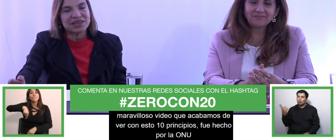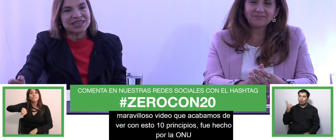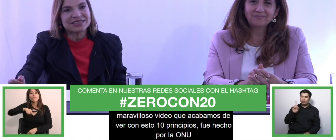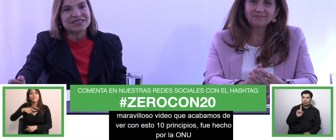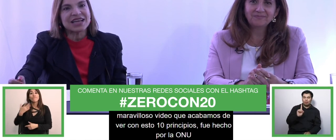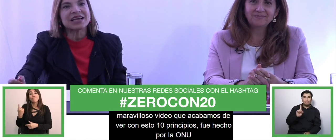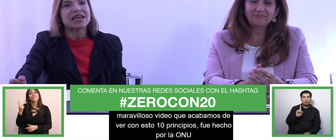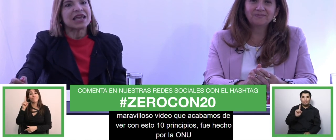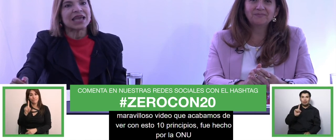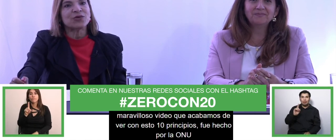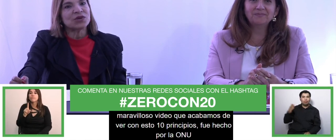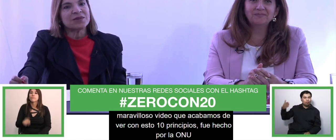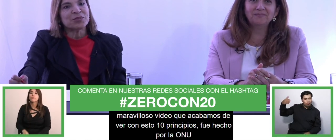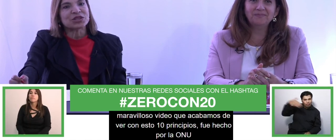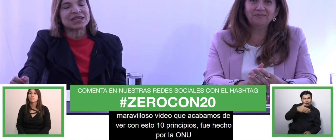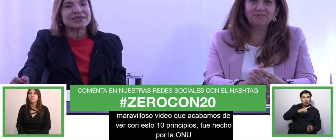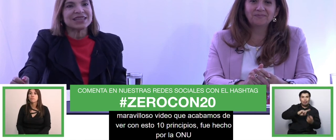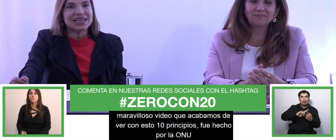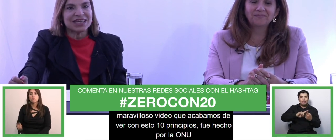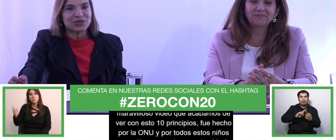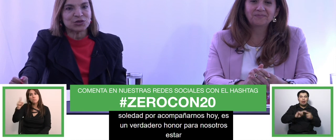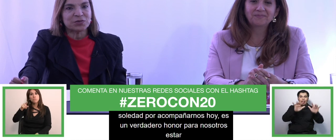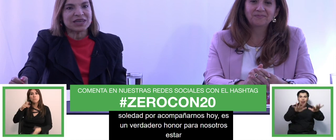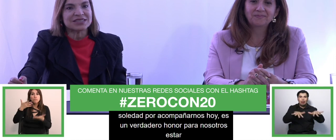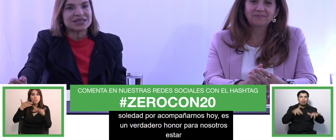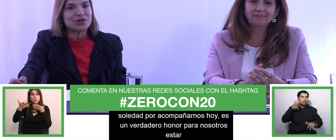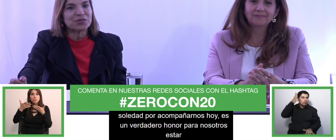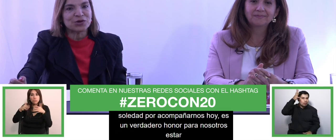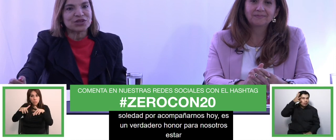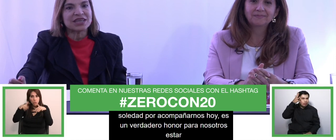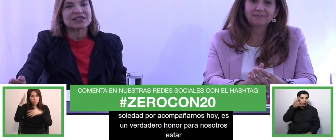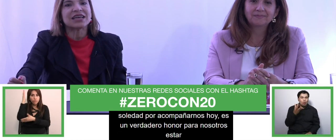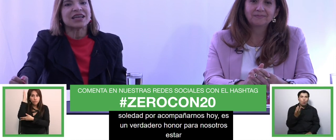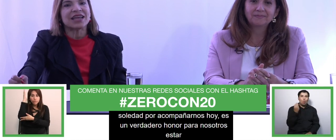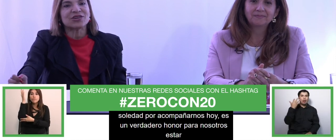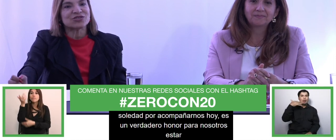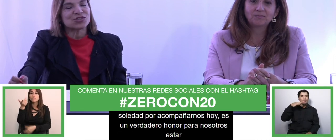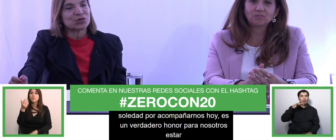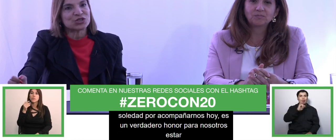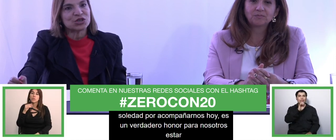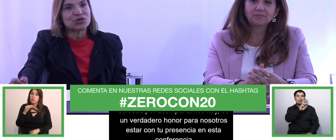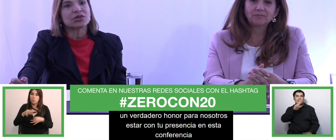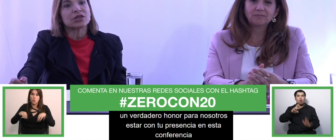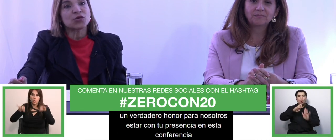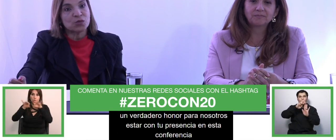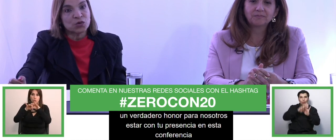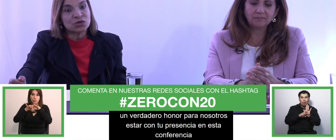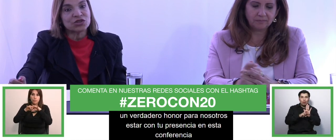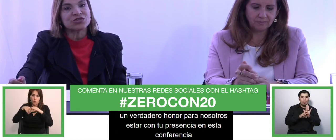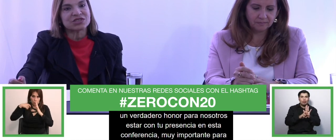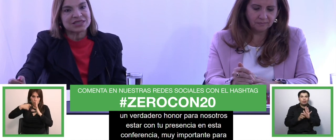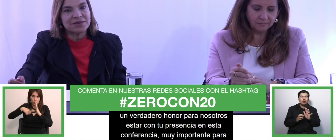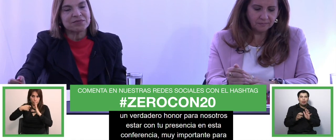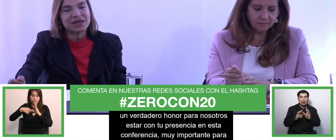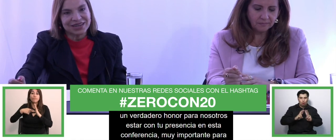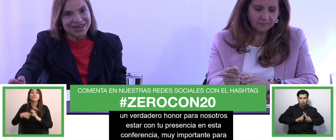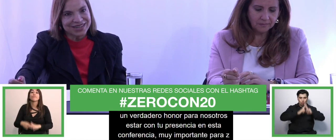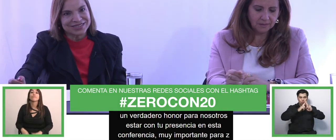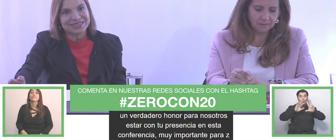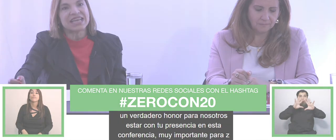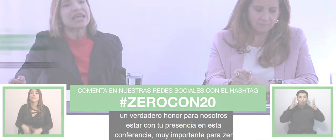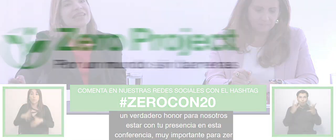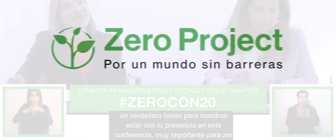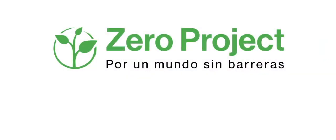esta conferencia en un importante hito para Ciro Project en construcción de un mundo sin